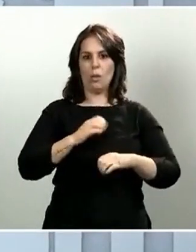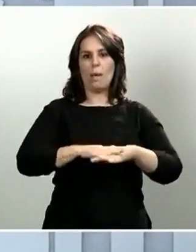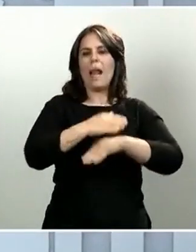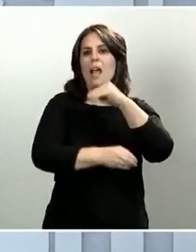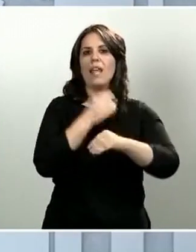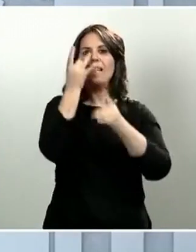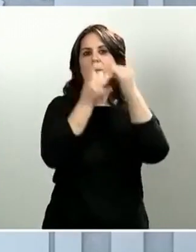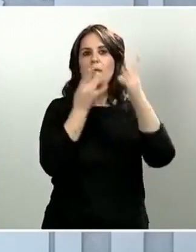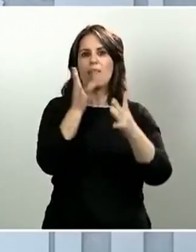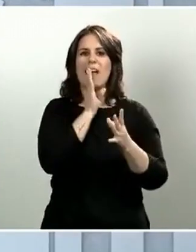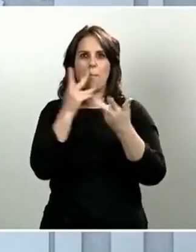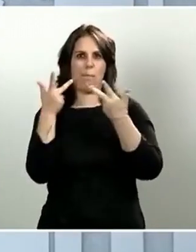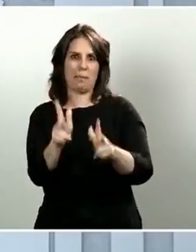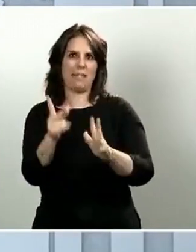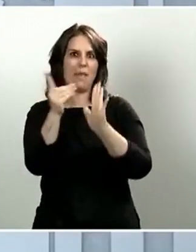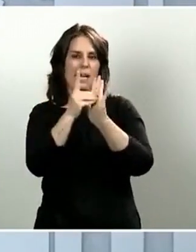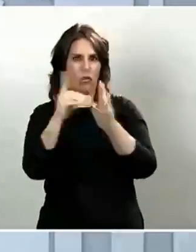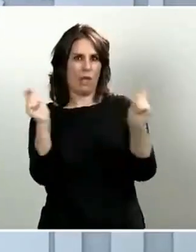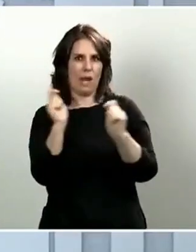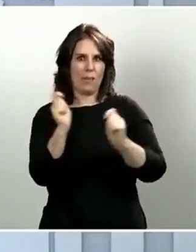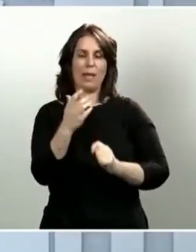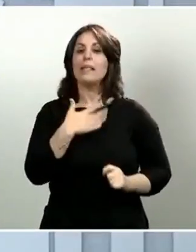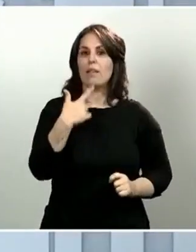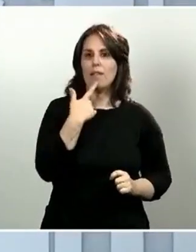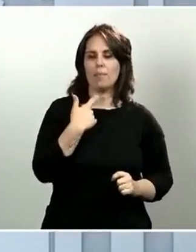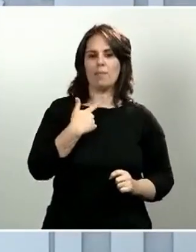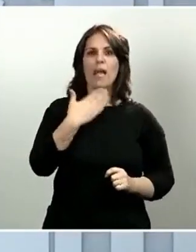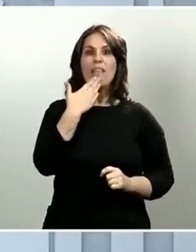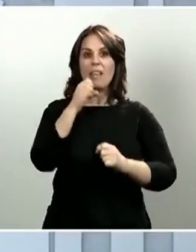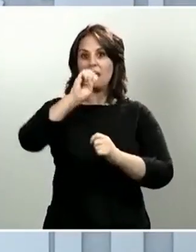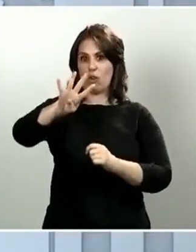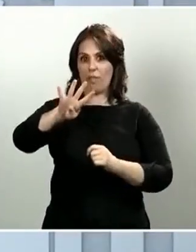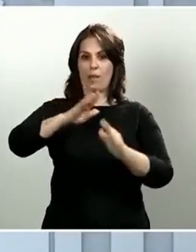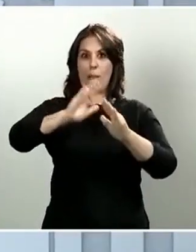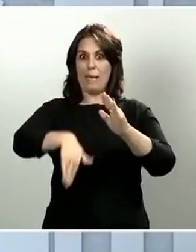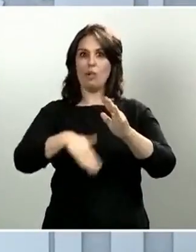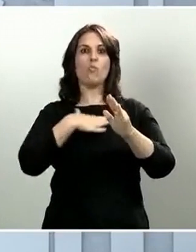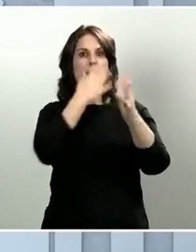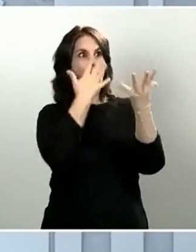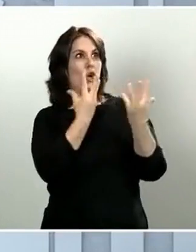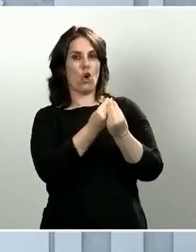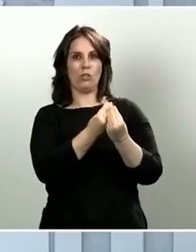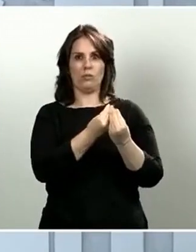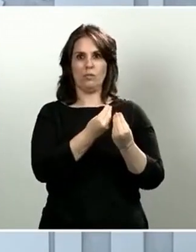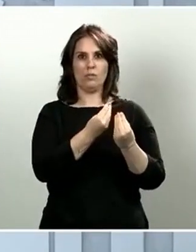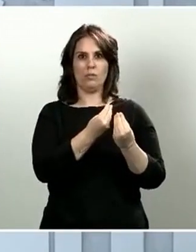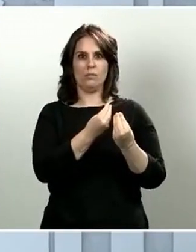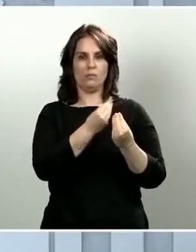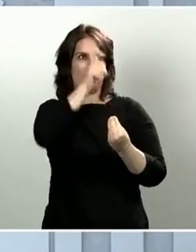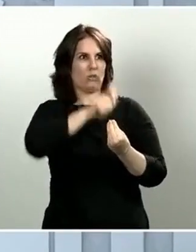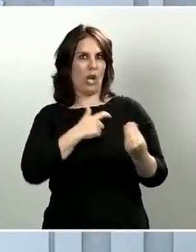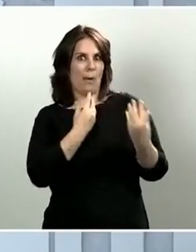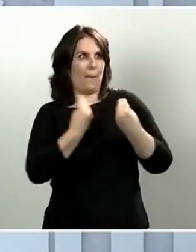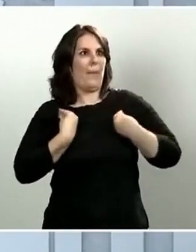Es decir, estos menores de 14 años podrán acompañar al adulto con el que habitualmente conviven en desplazamientos